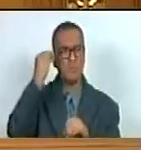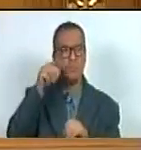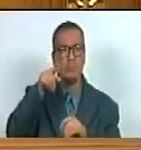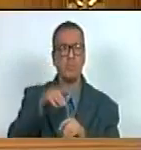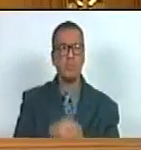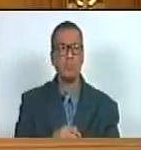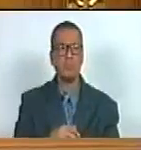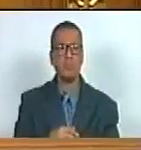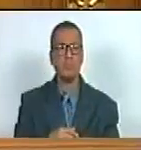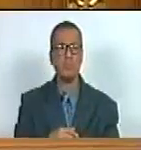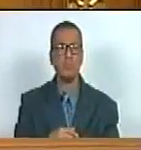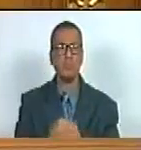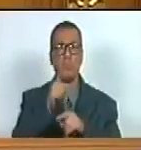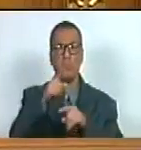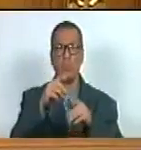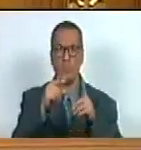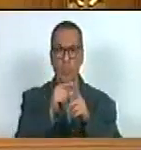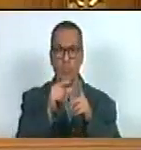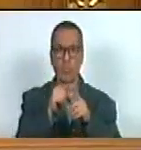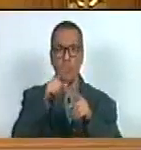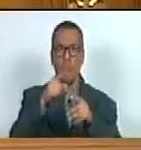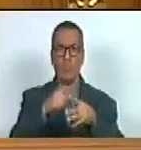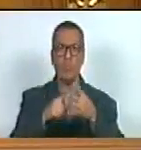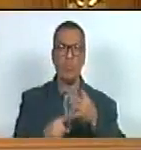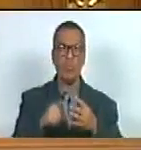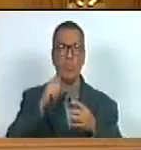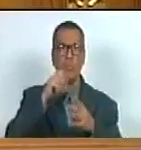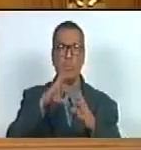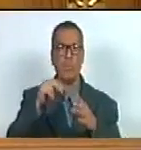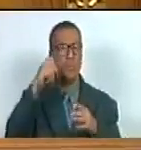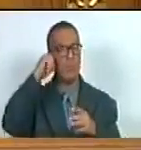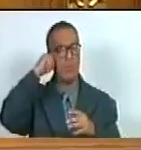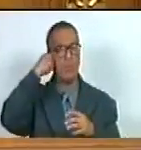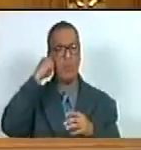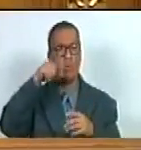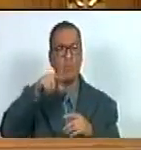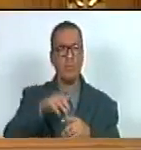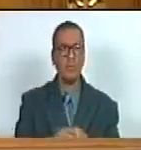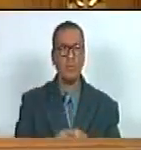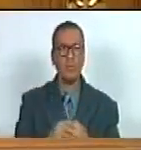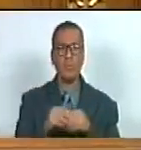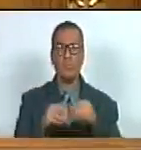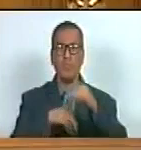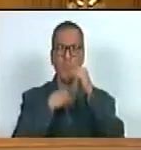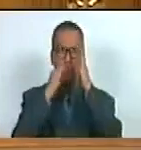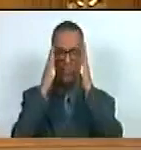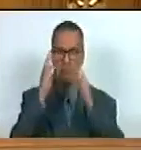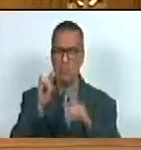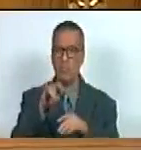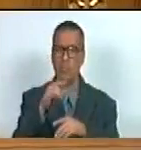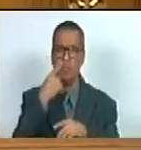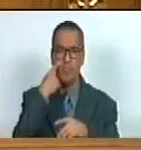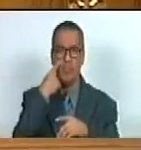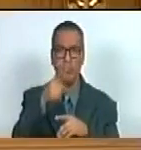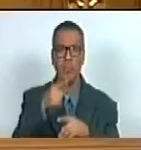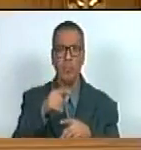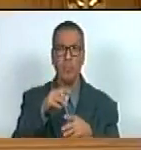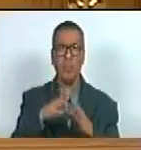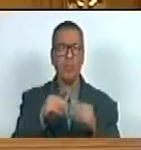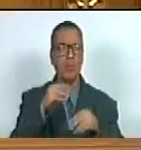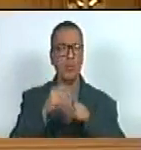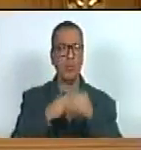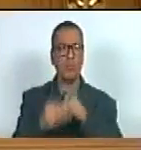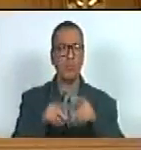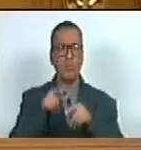o una frase que leí de alguien no recuerdo ahorita pero que me llamó mucho la atención a propósito de este revuelo